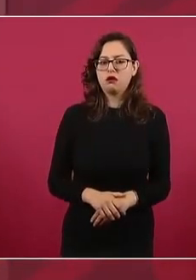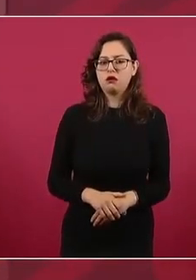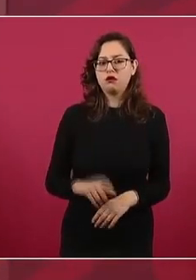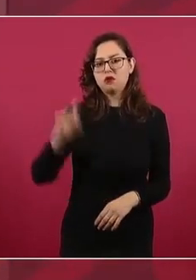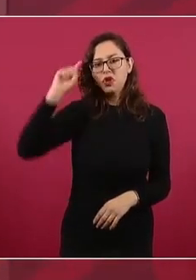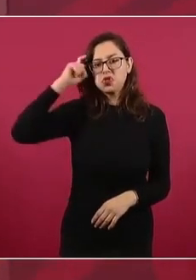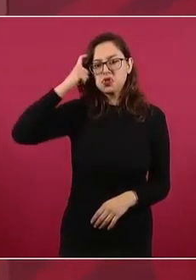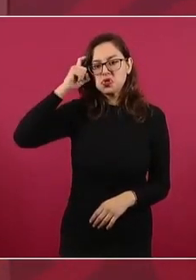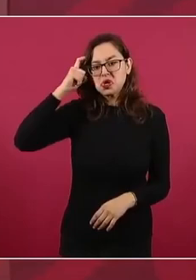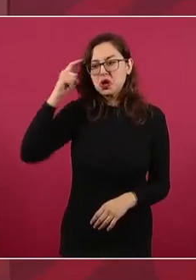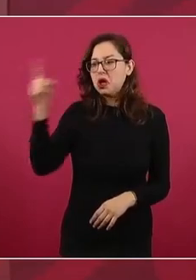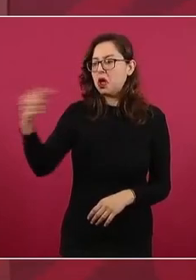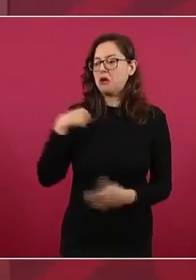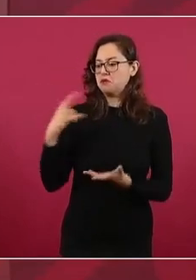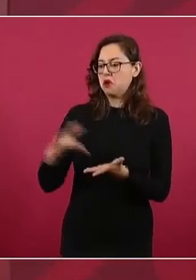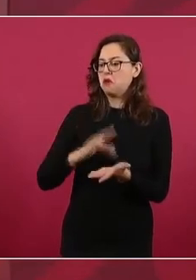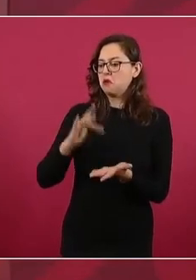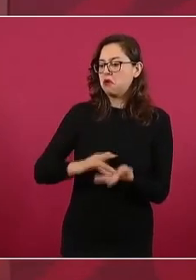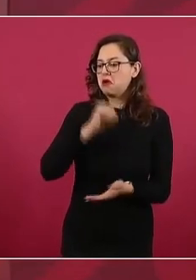no hubo democracia,